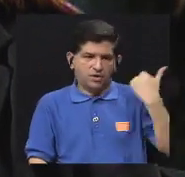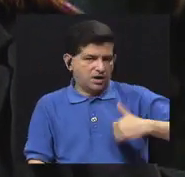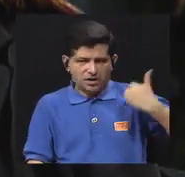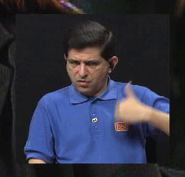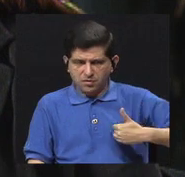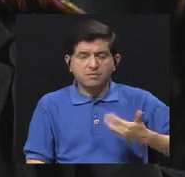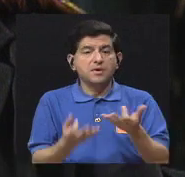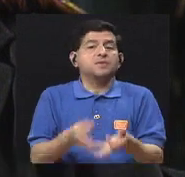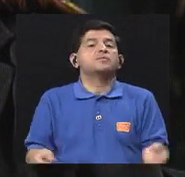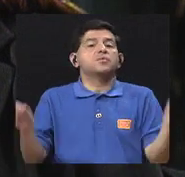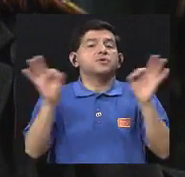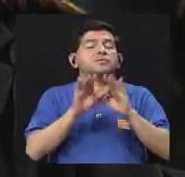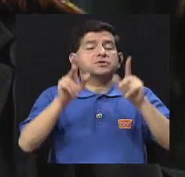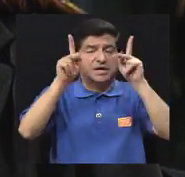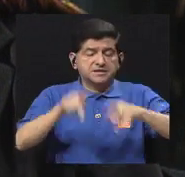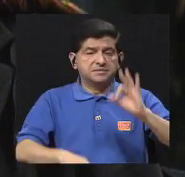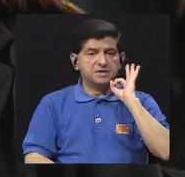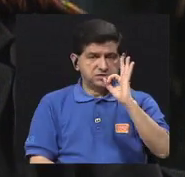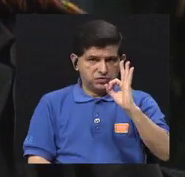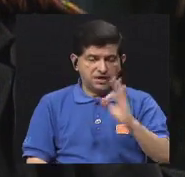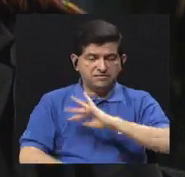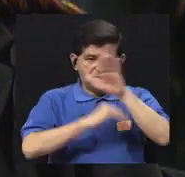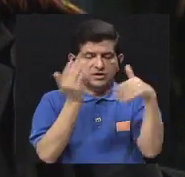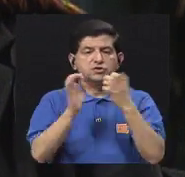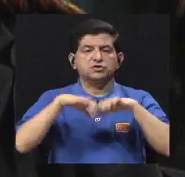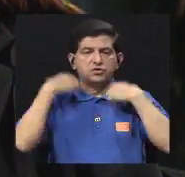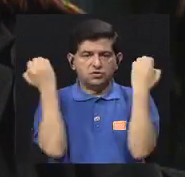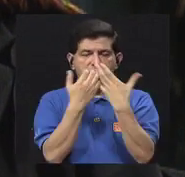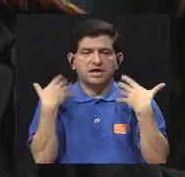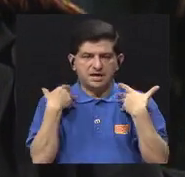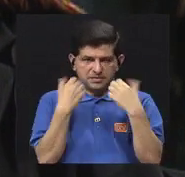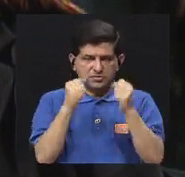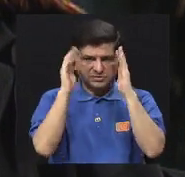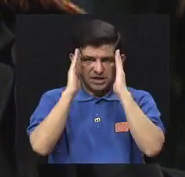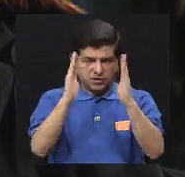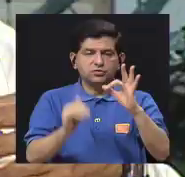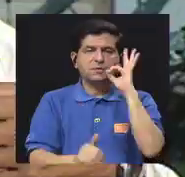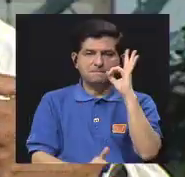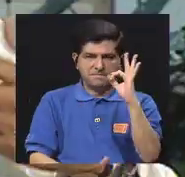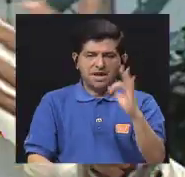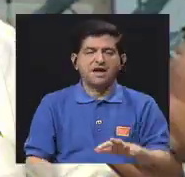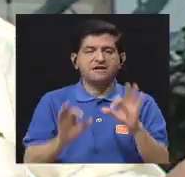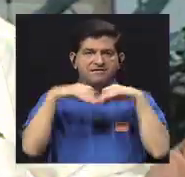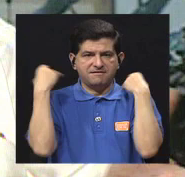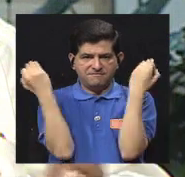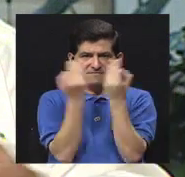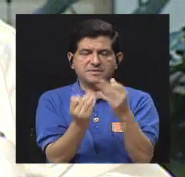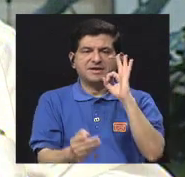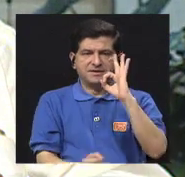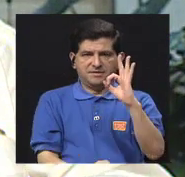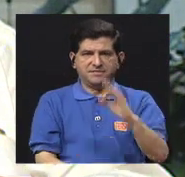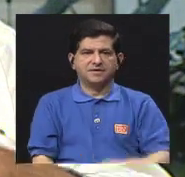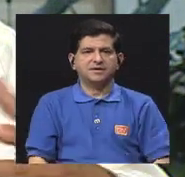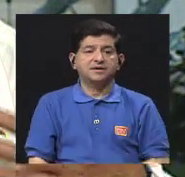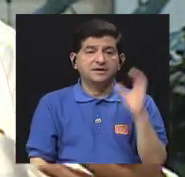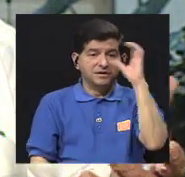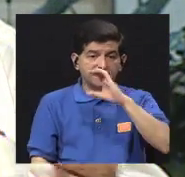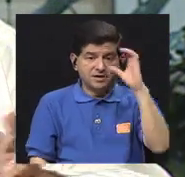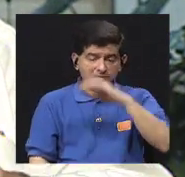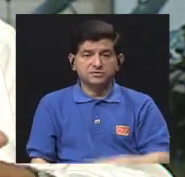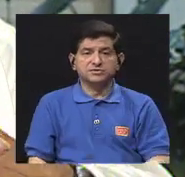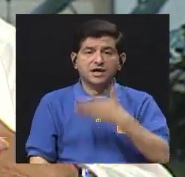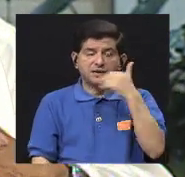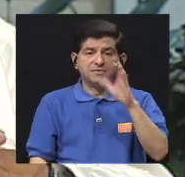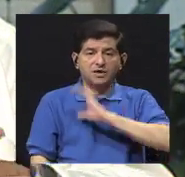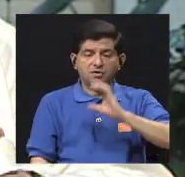que es muy importante si él está bien si todo el equipo de salud que lo atiende está bien pues la familia va a estar bien y buscamos que